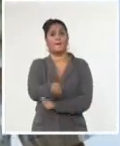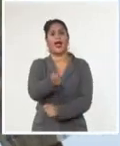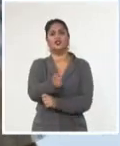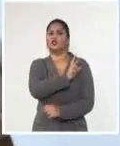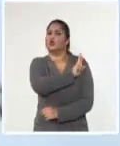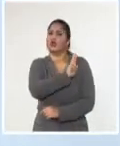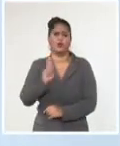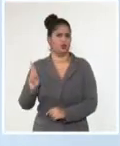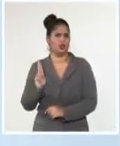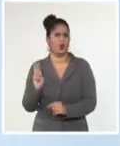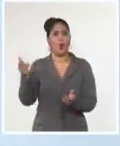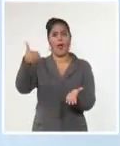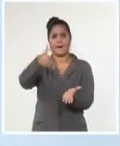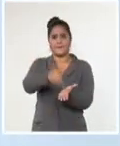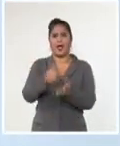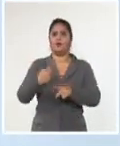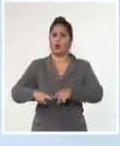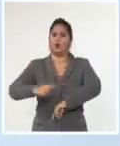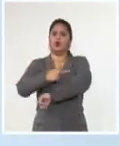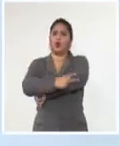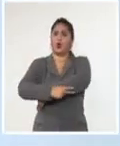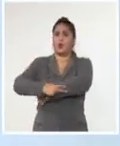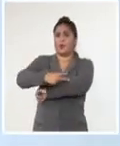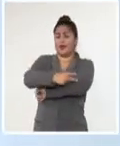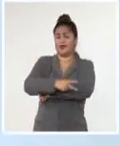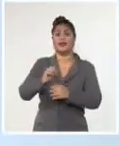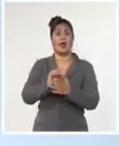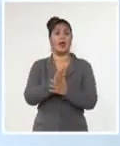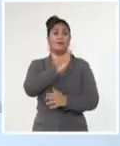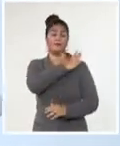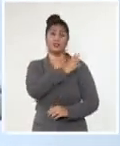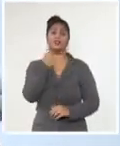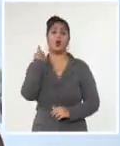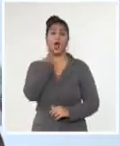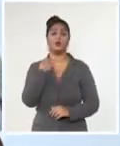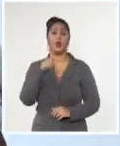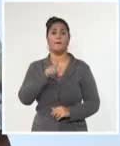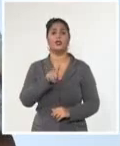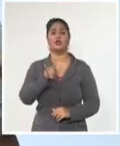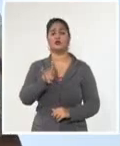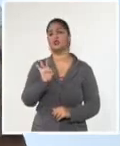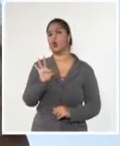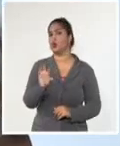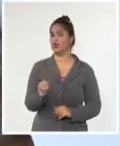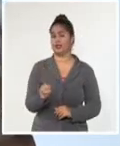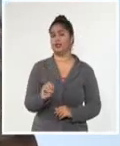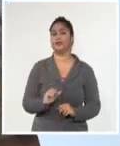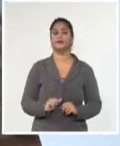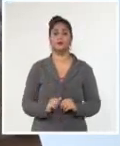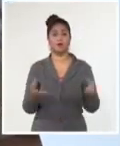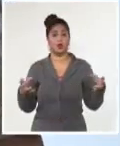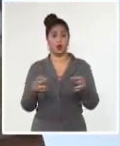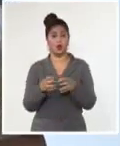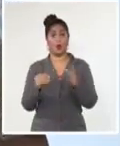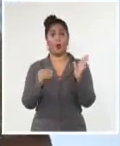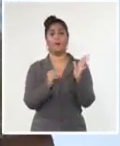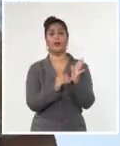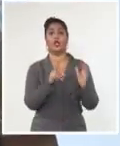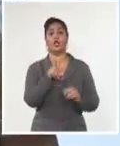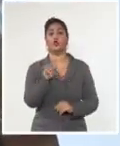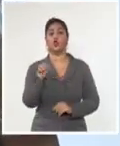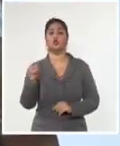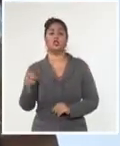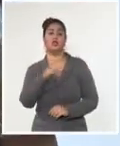Y en marzo de 1980, 1.200 maestros y